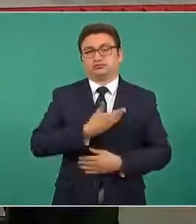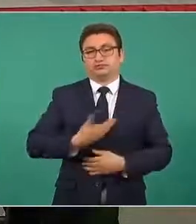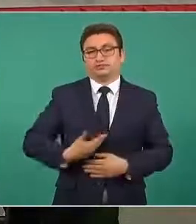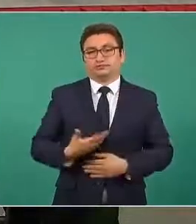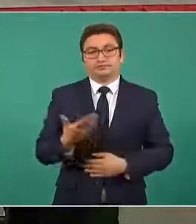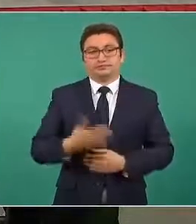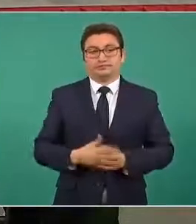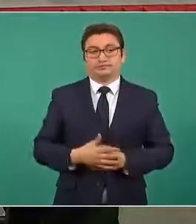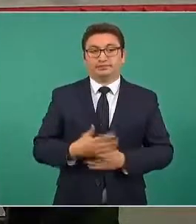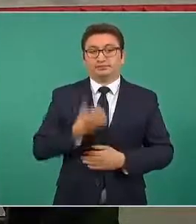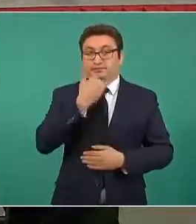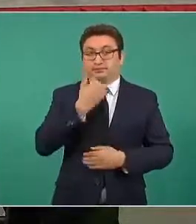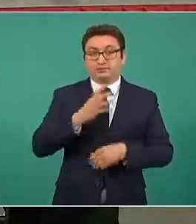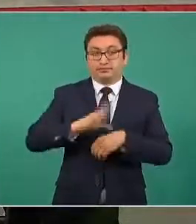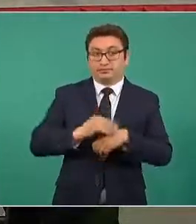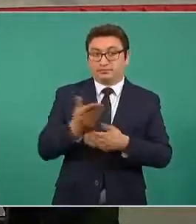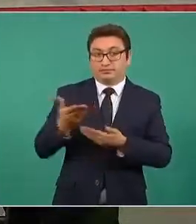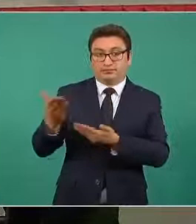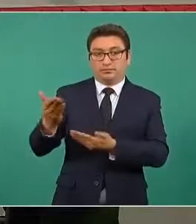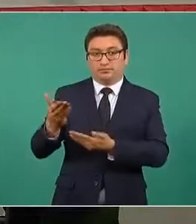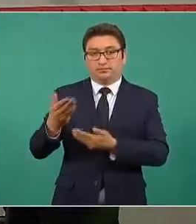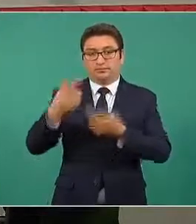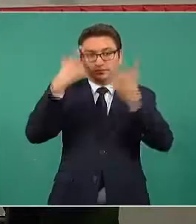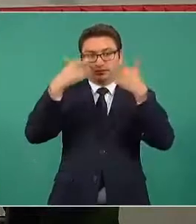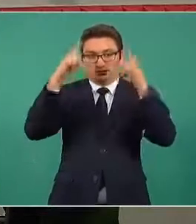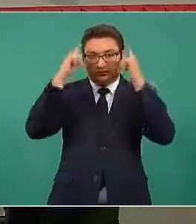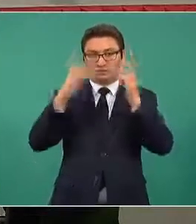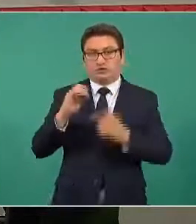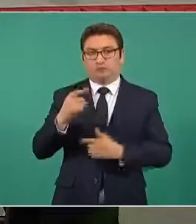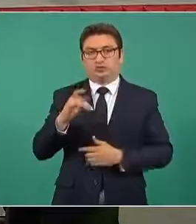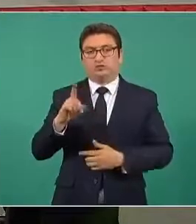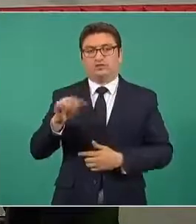Me permite ceder la palabra a mi hermeneante Ojeda.